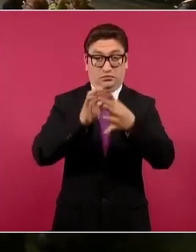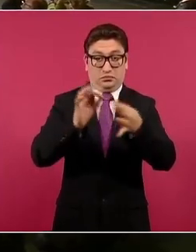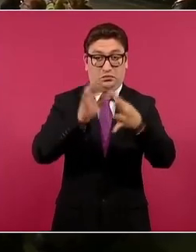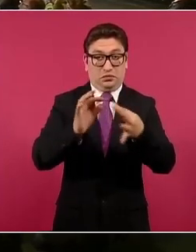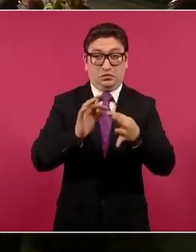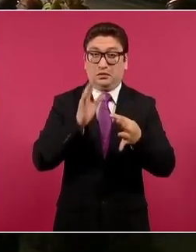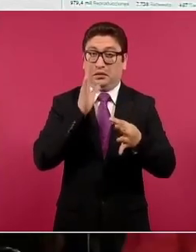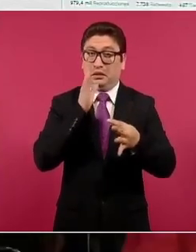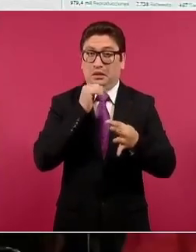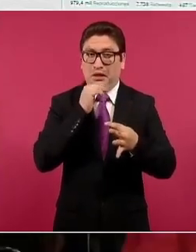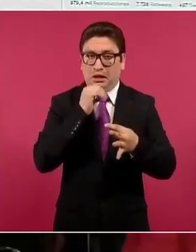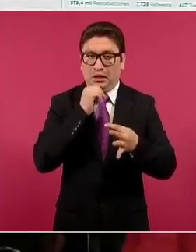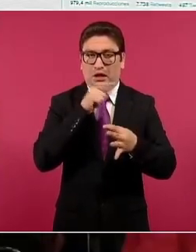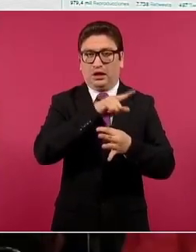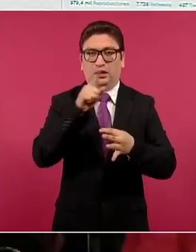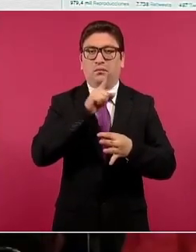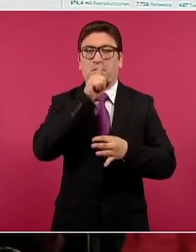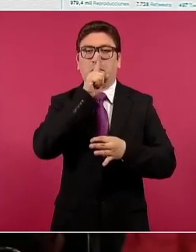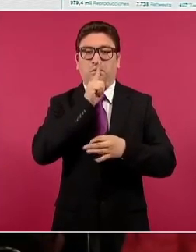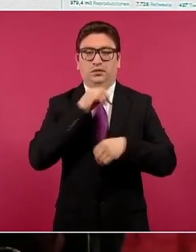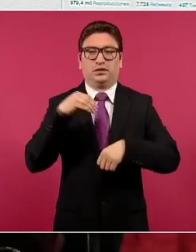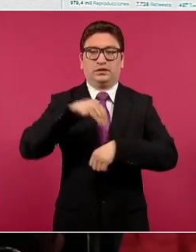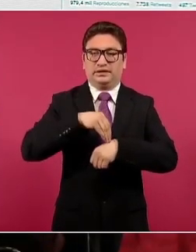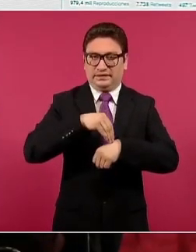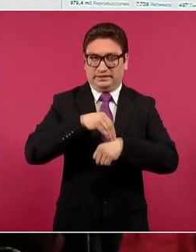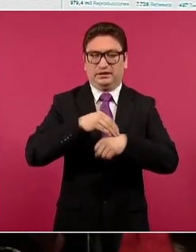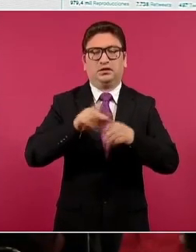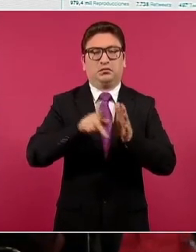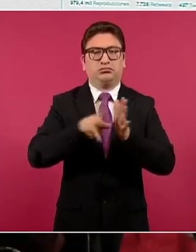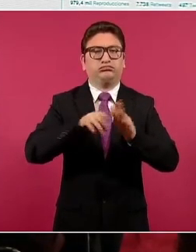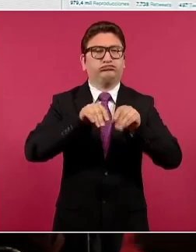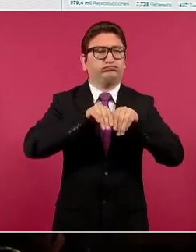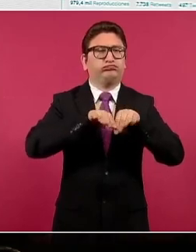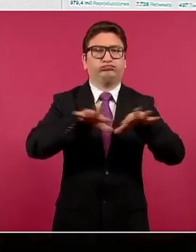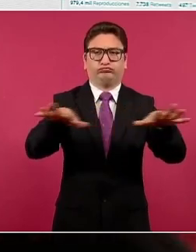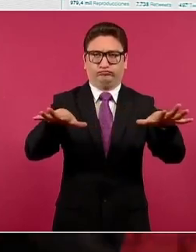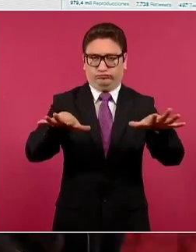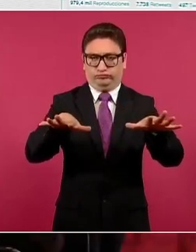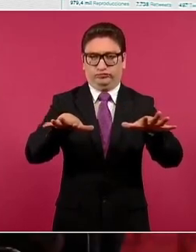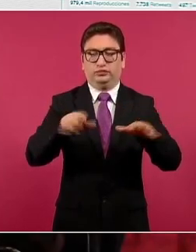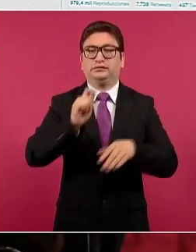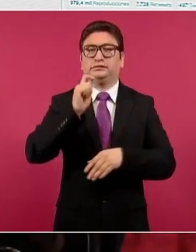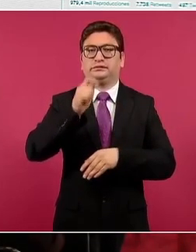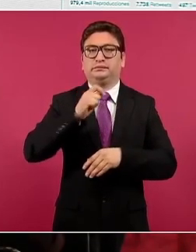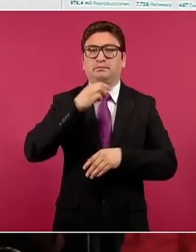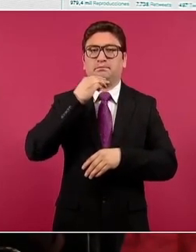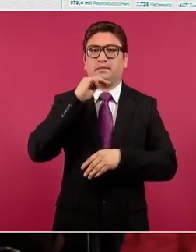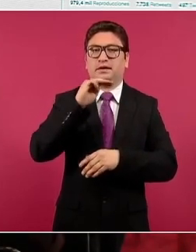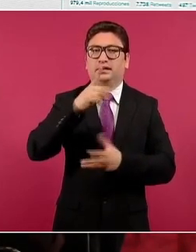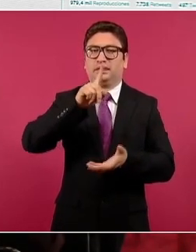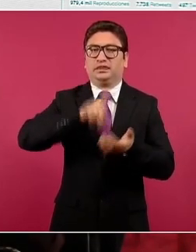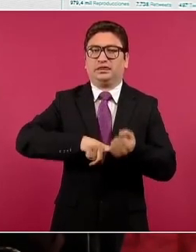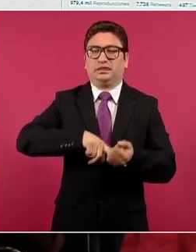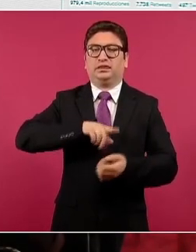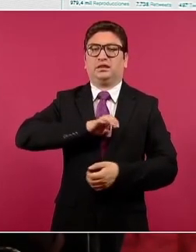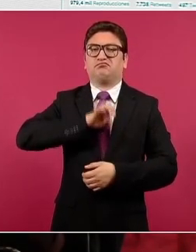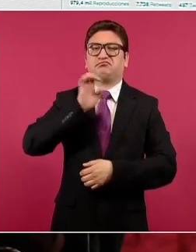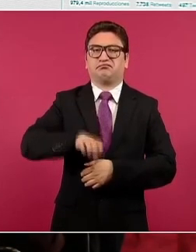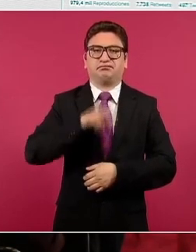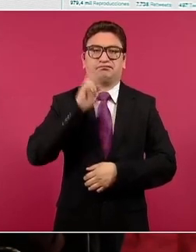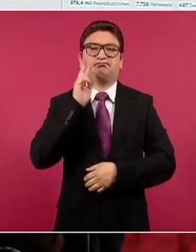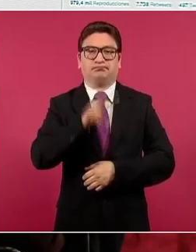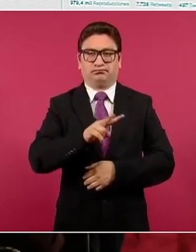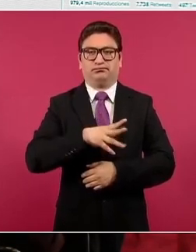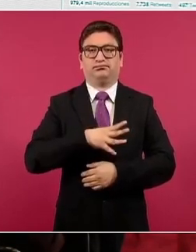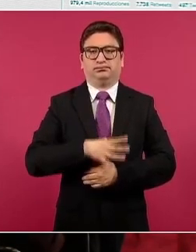la descalificación y no sólo eso, sino mensajes cargados de odio. Aquí, bueno,